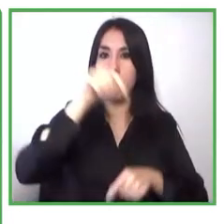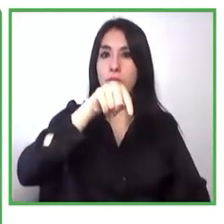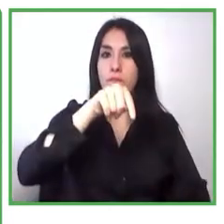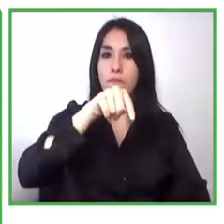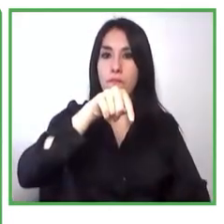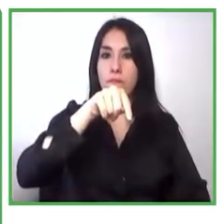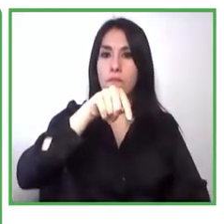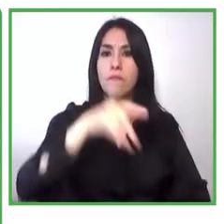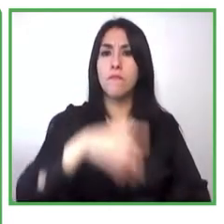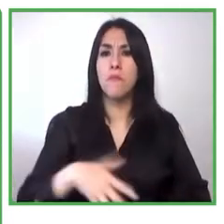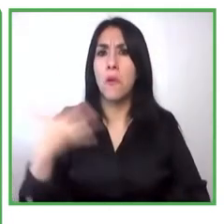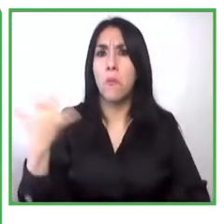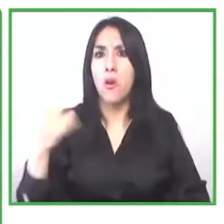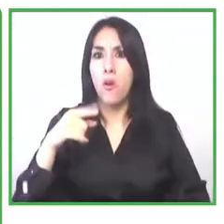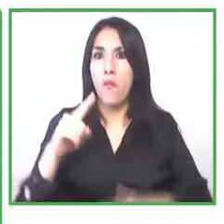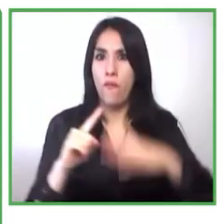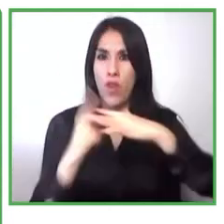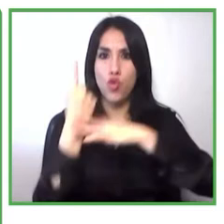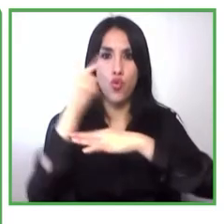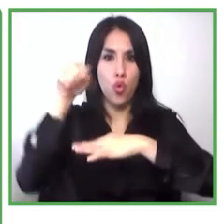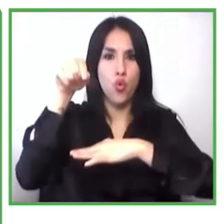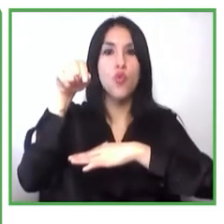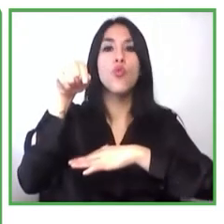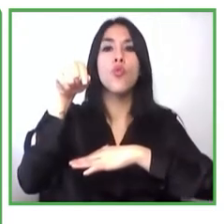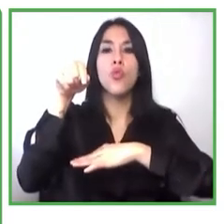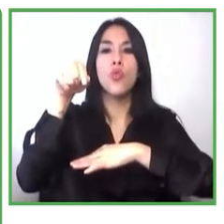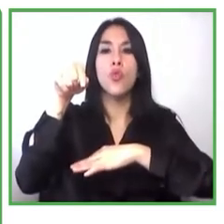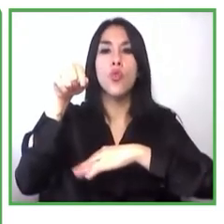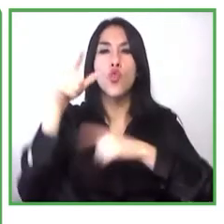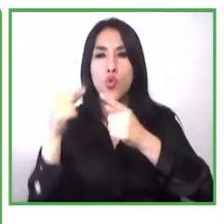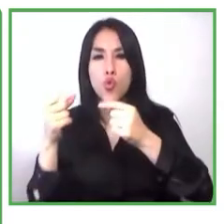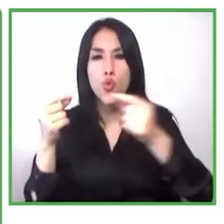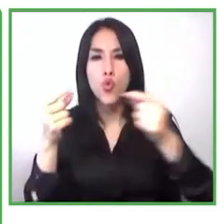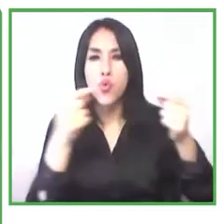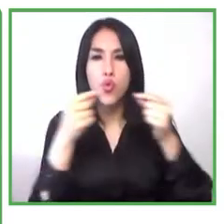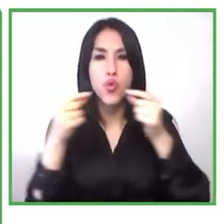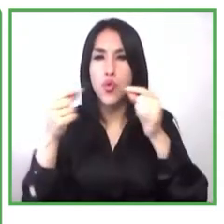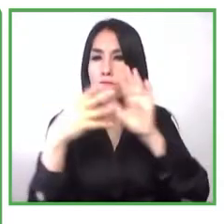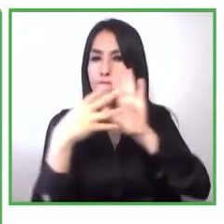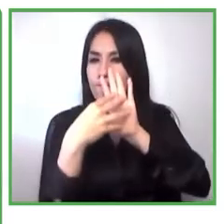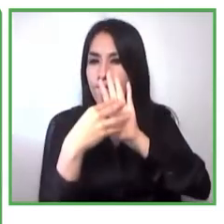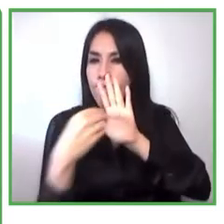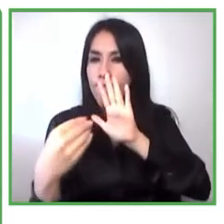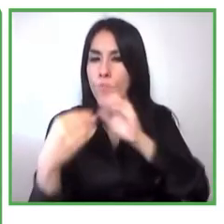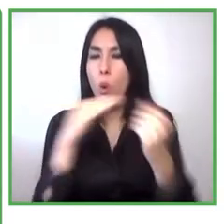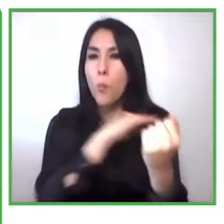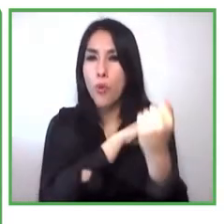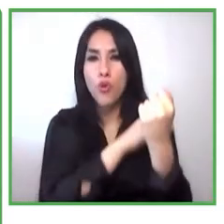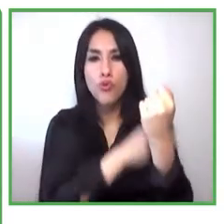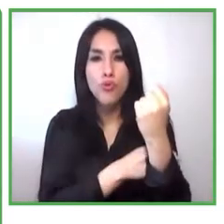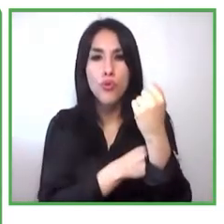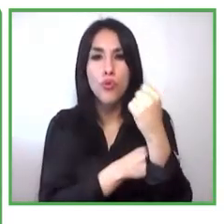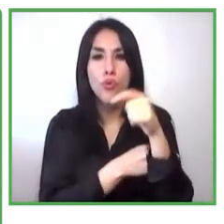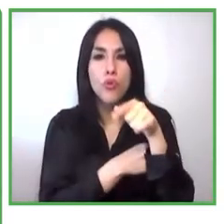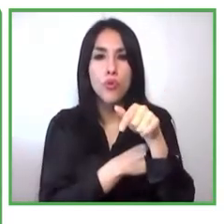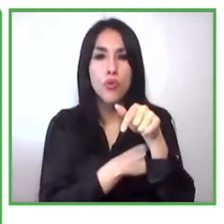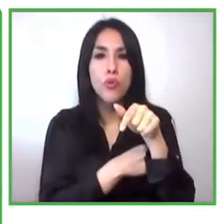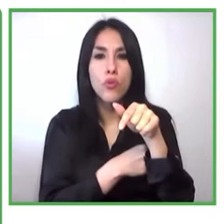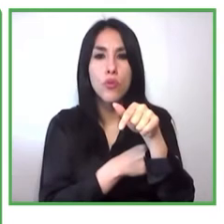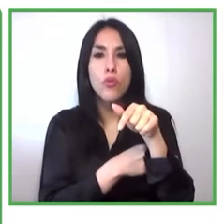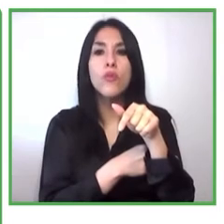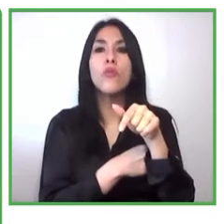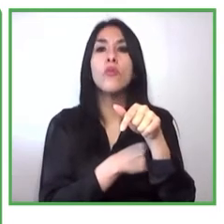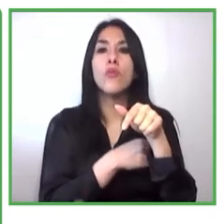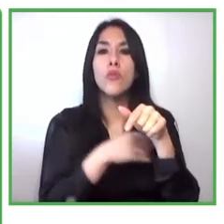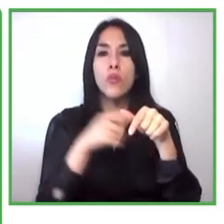la creación de un modelo de fortalecimiento para emprendimientos de personas con discapacidad. Sobre este segundo punto es